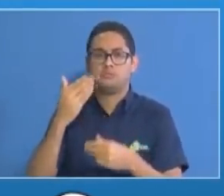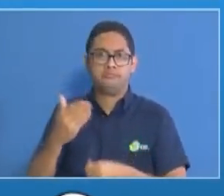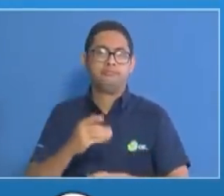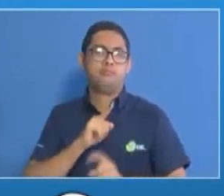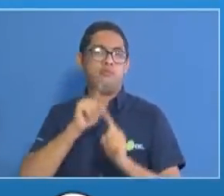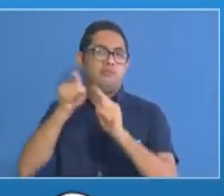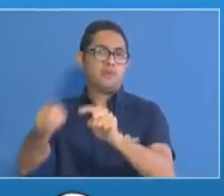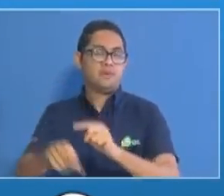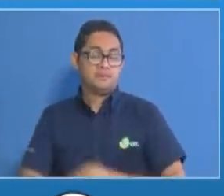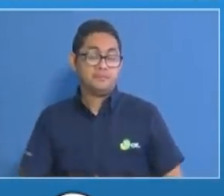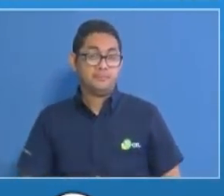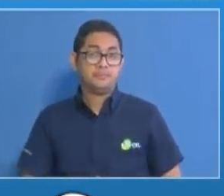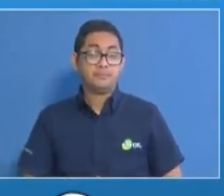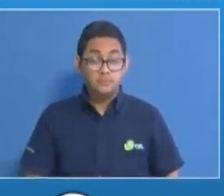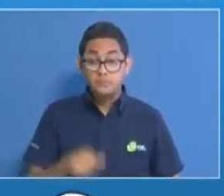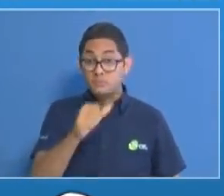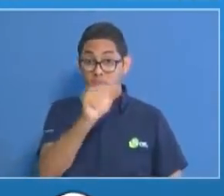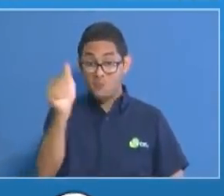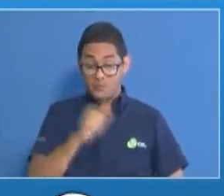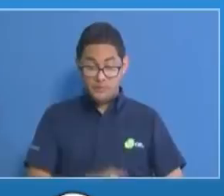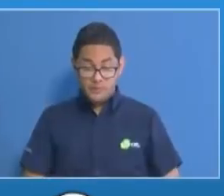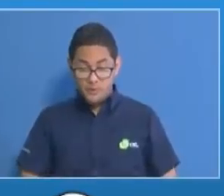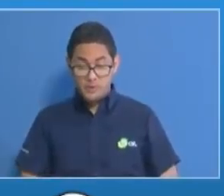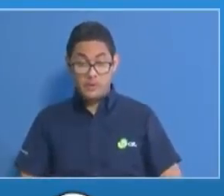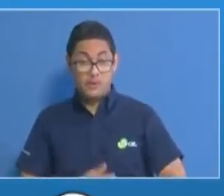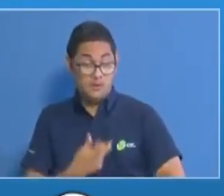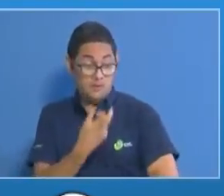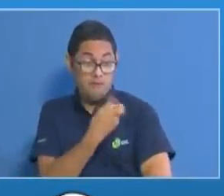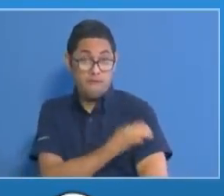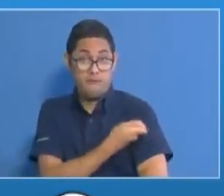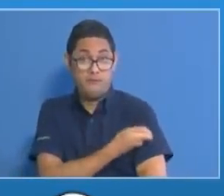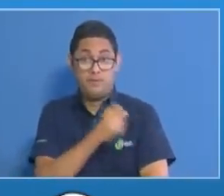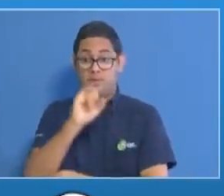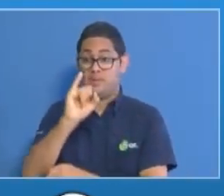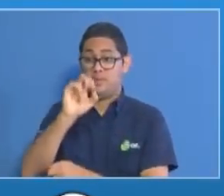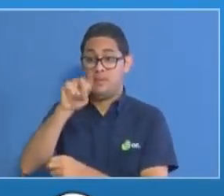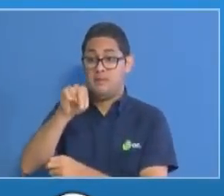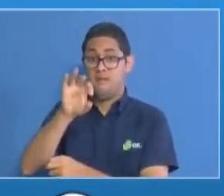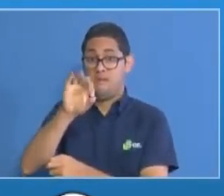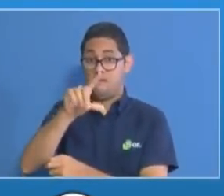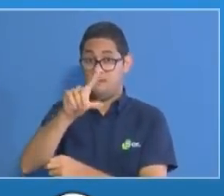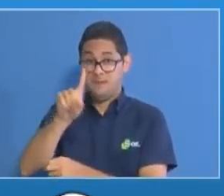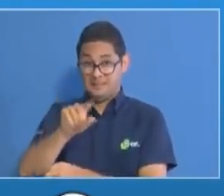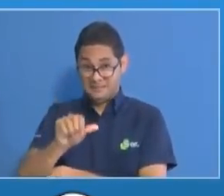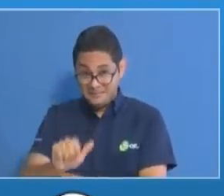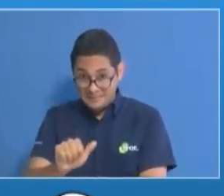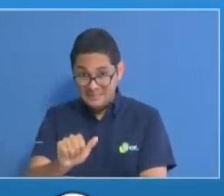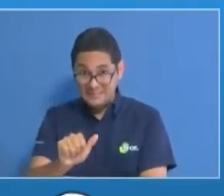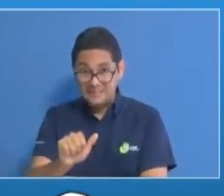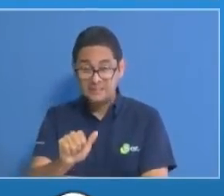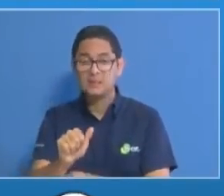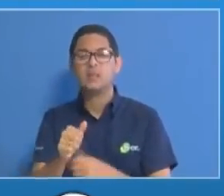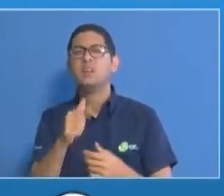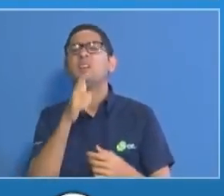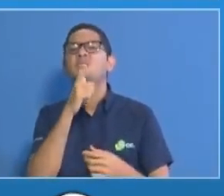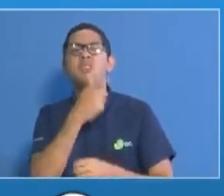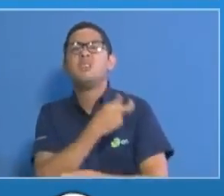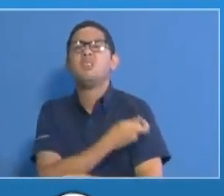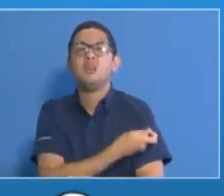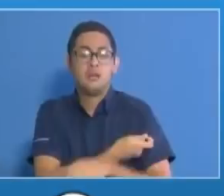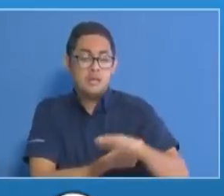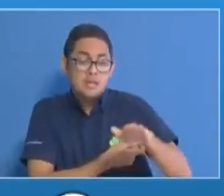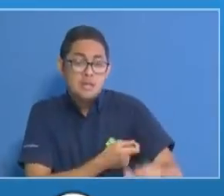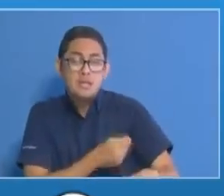es que esta vacunación por el momento la estamos restringiendo a menores de 5 años,